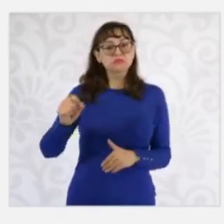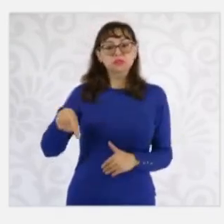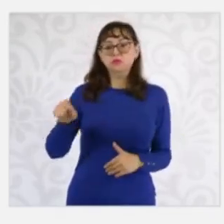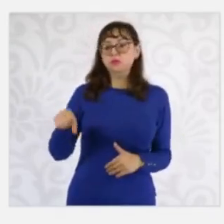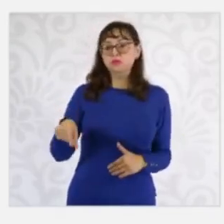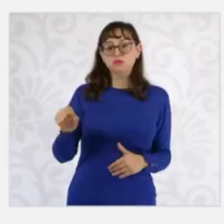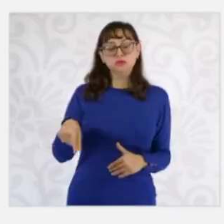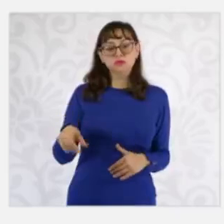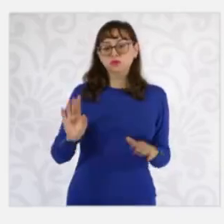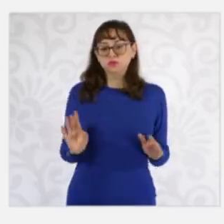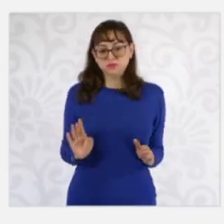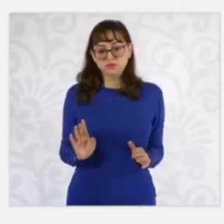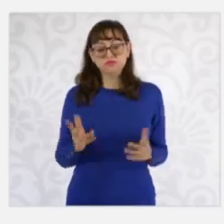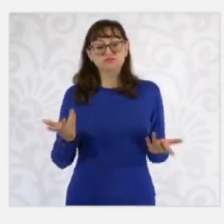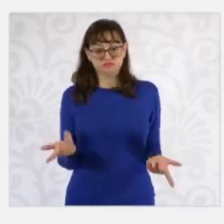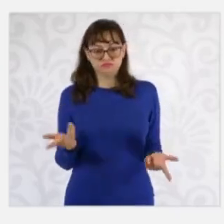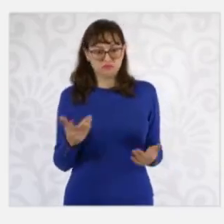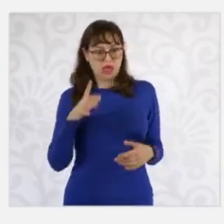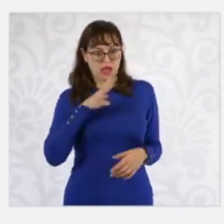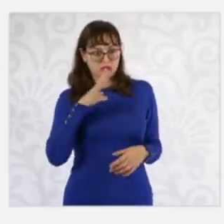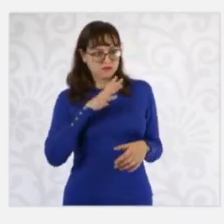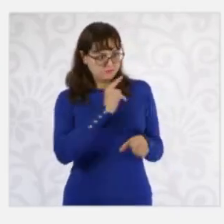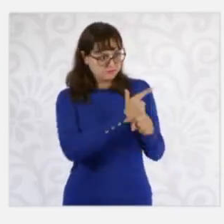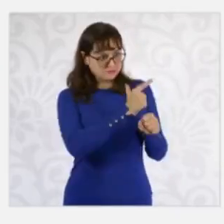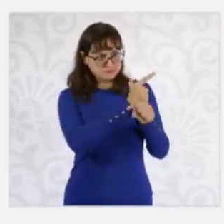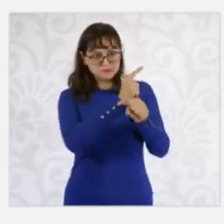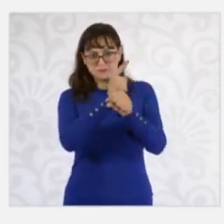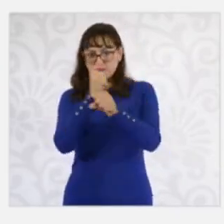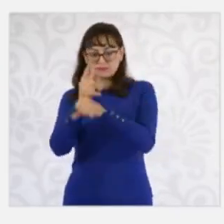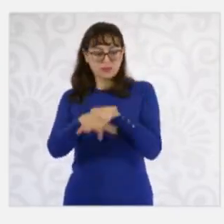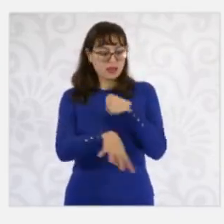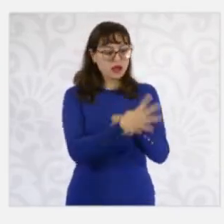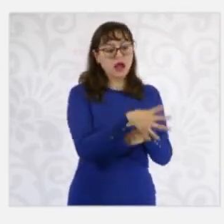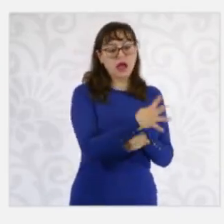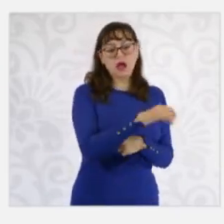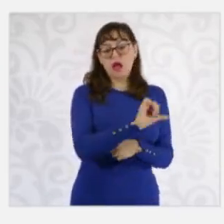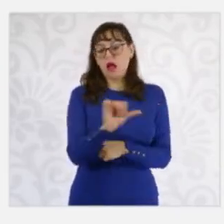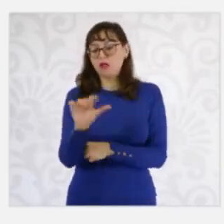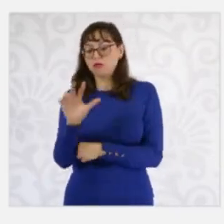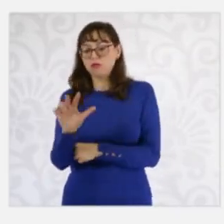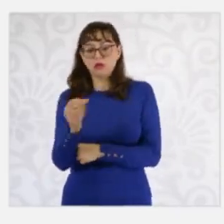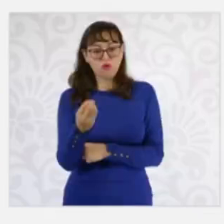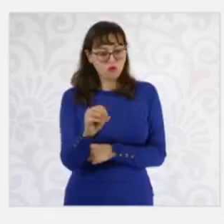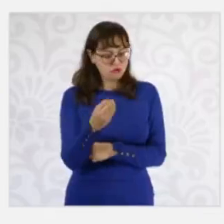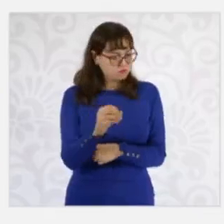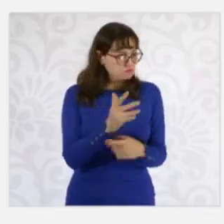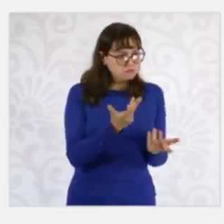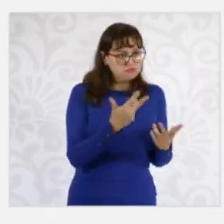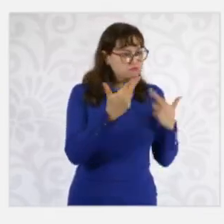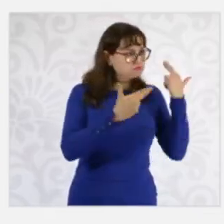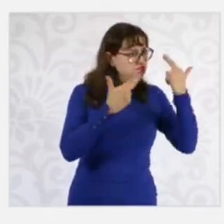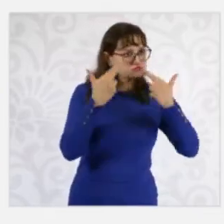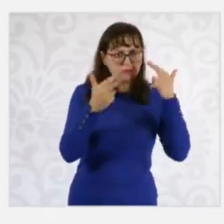considerables. Prueba de ello son los precios monitoreados del 14 al 18 de octubre y entre los